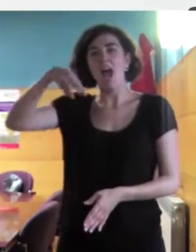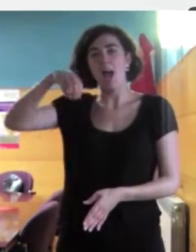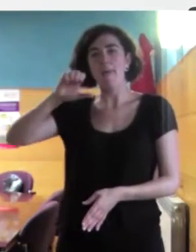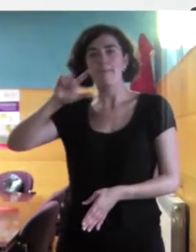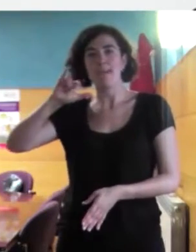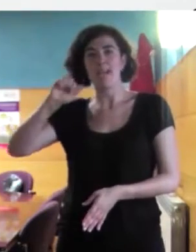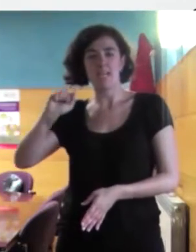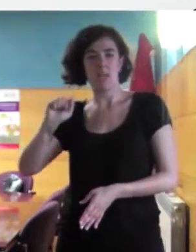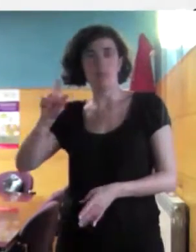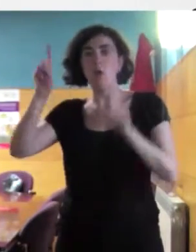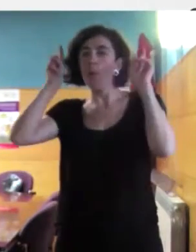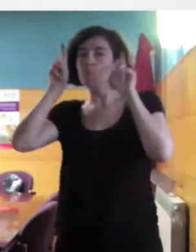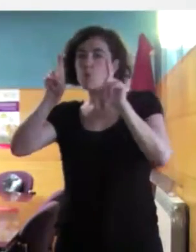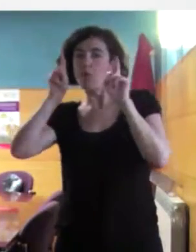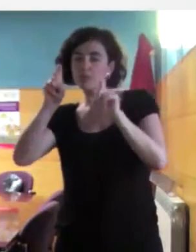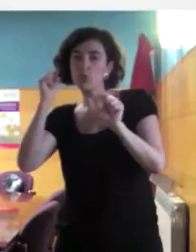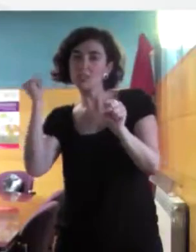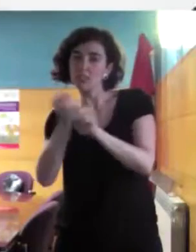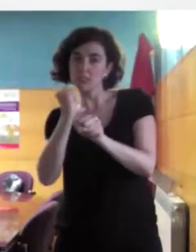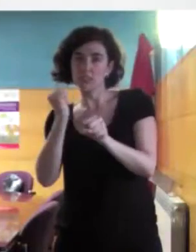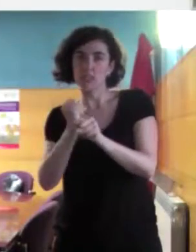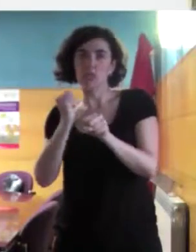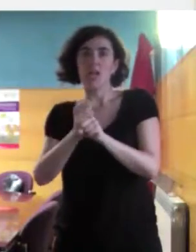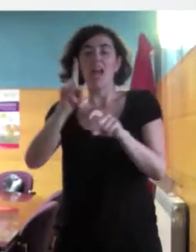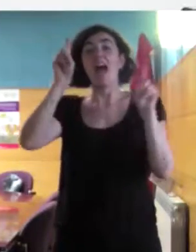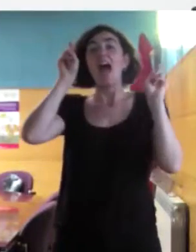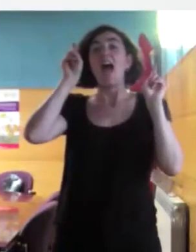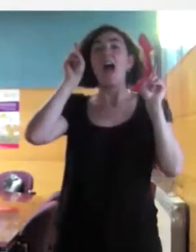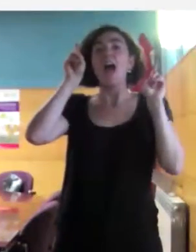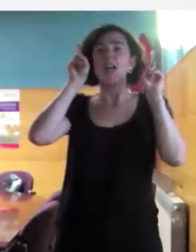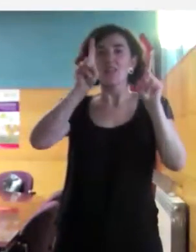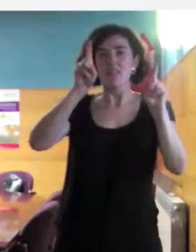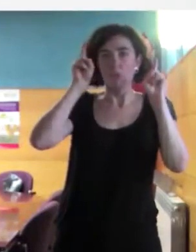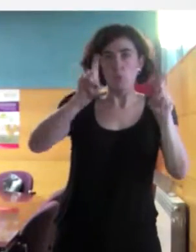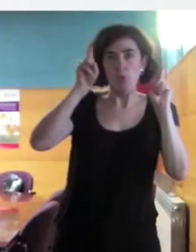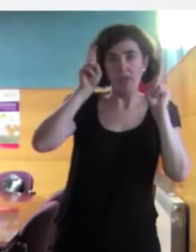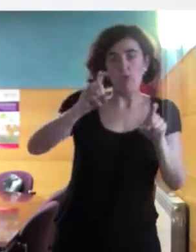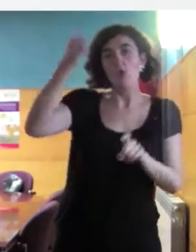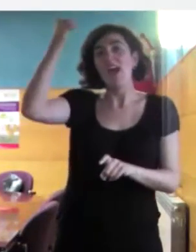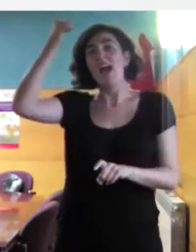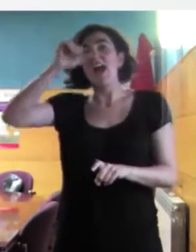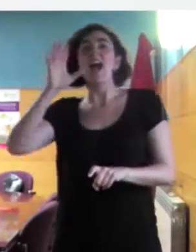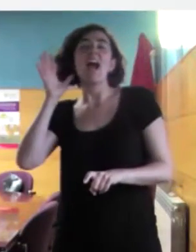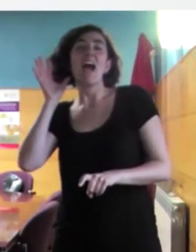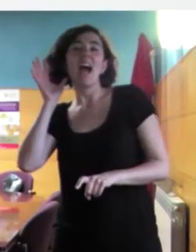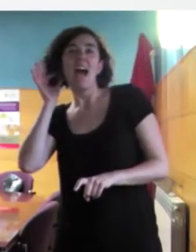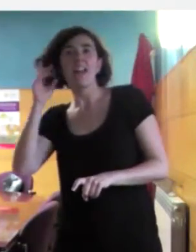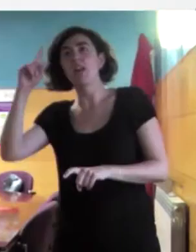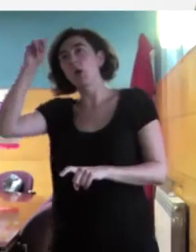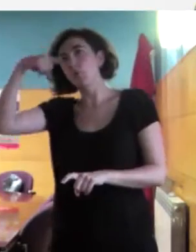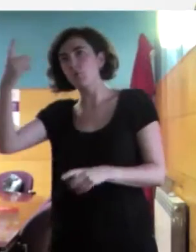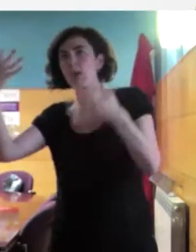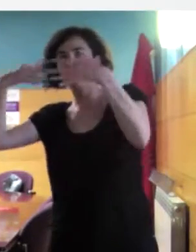profesora de Educación Intercultural y Género en la Universidad de Mondragón y